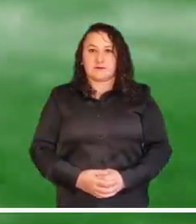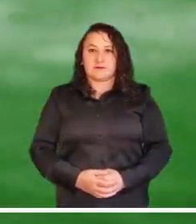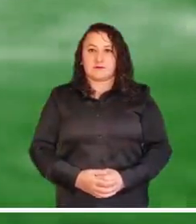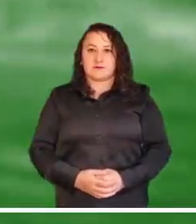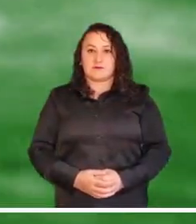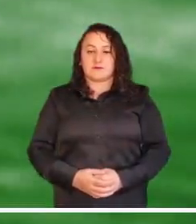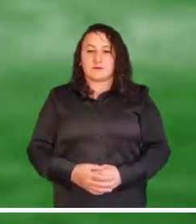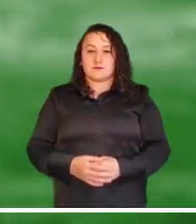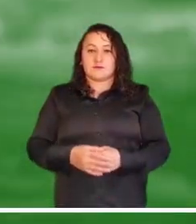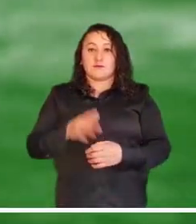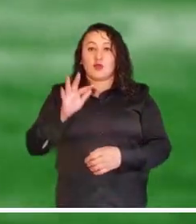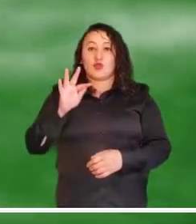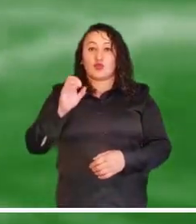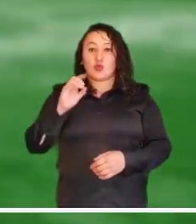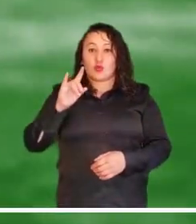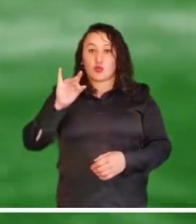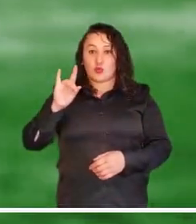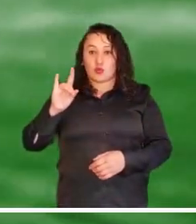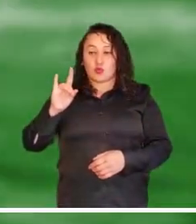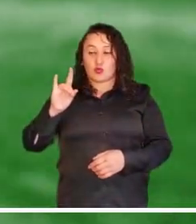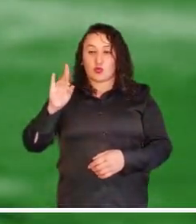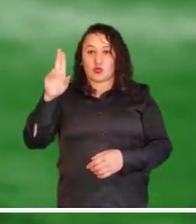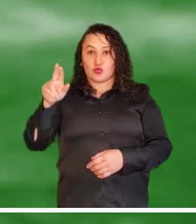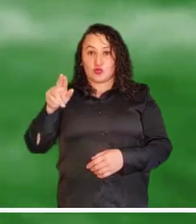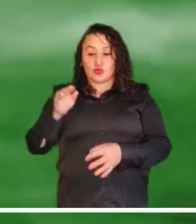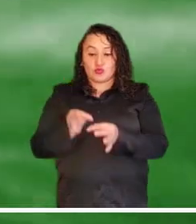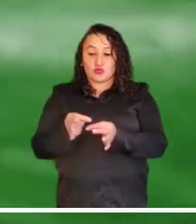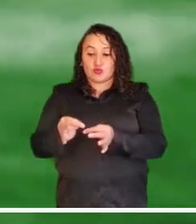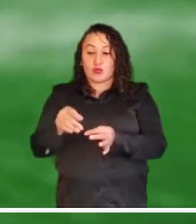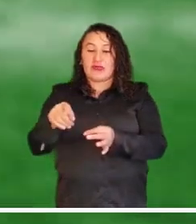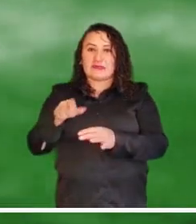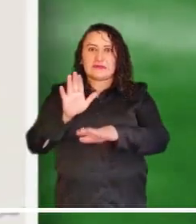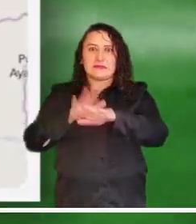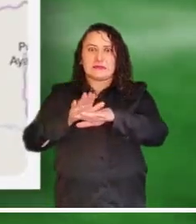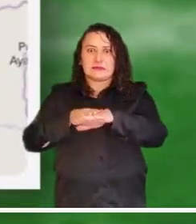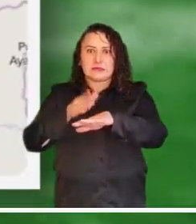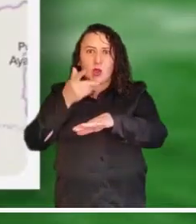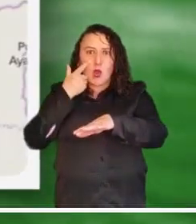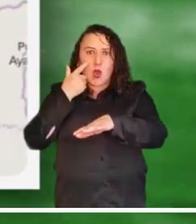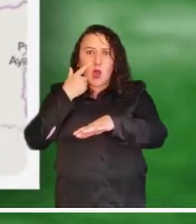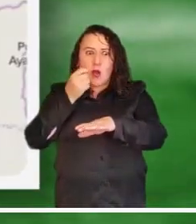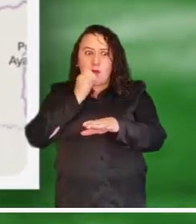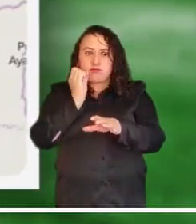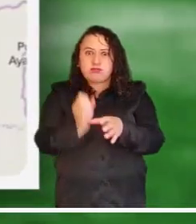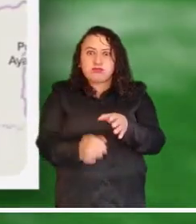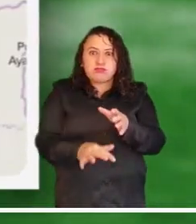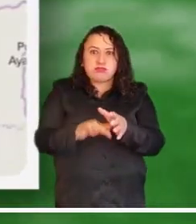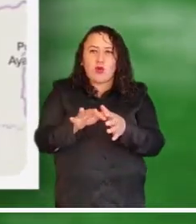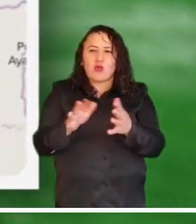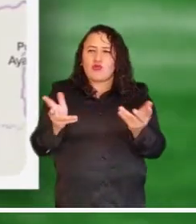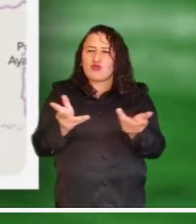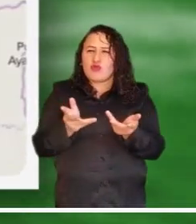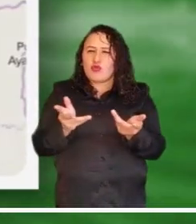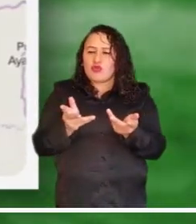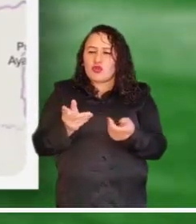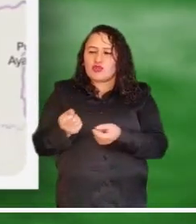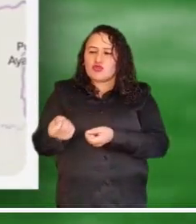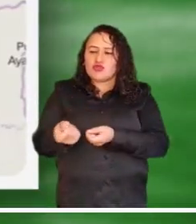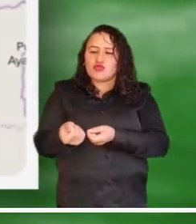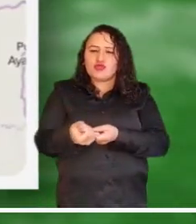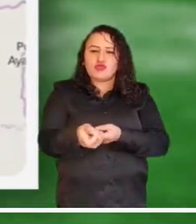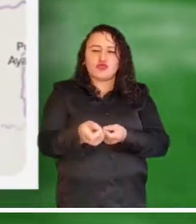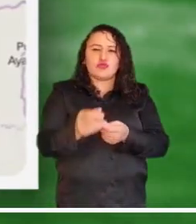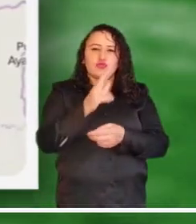A continuación les presentamos las alertas que se encuentran activas. En el municipio de Tolú, Viejo